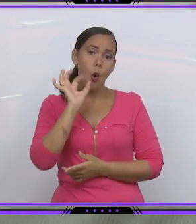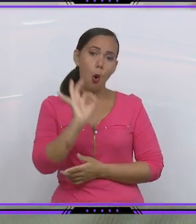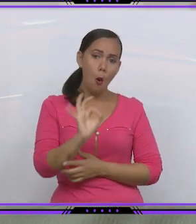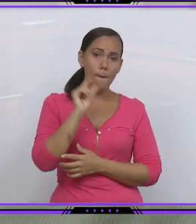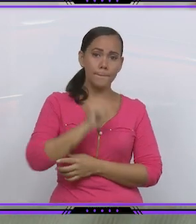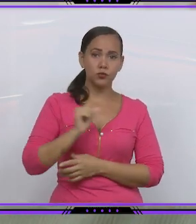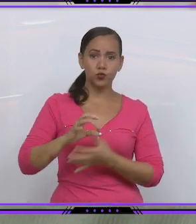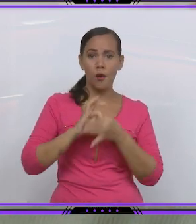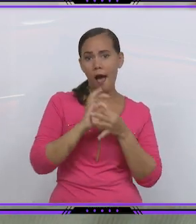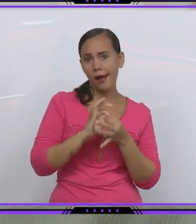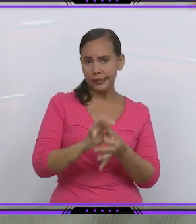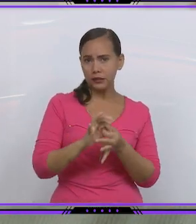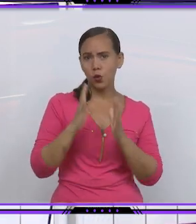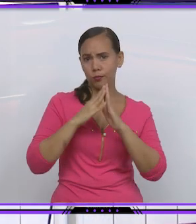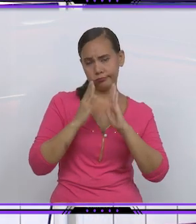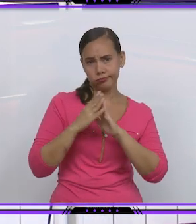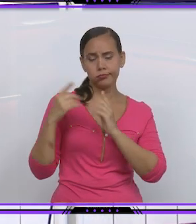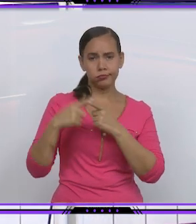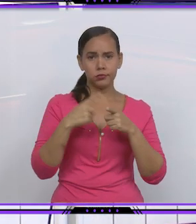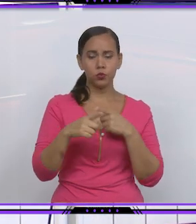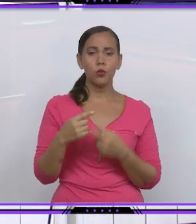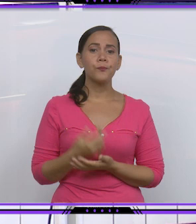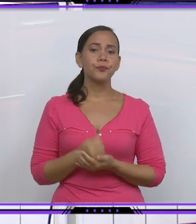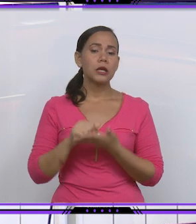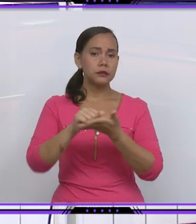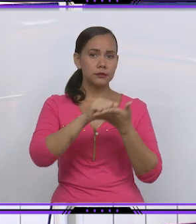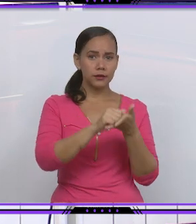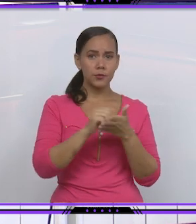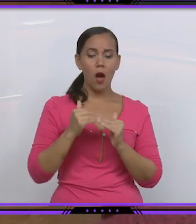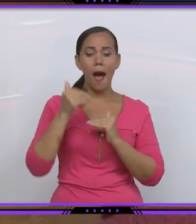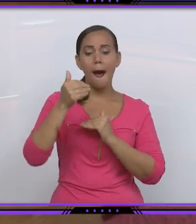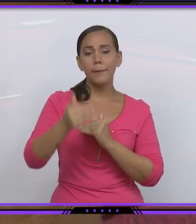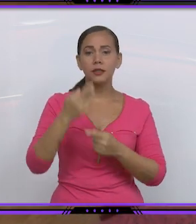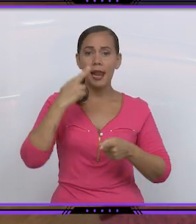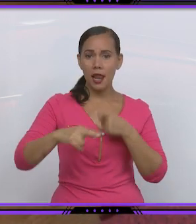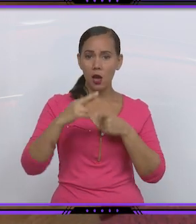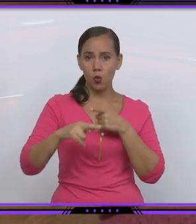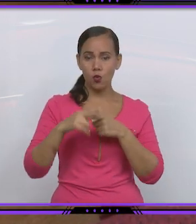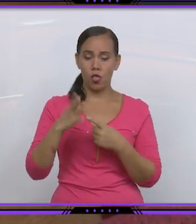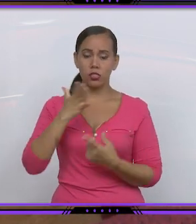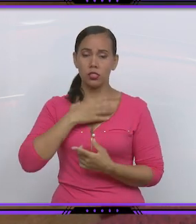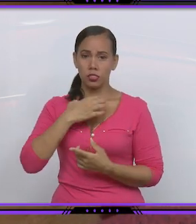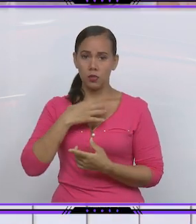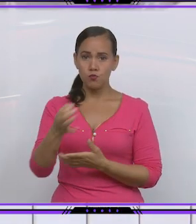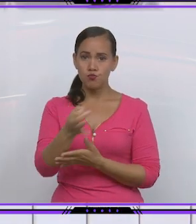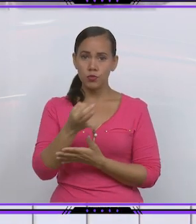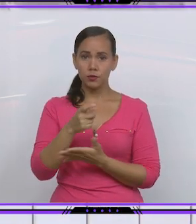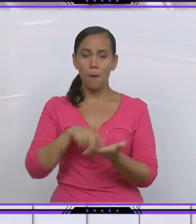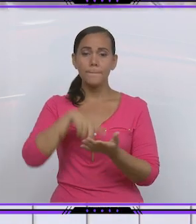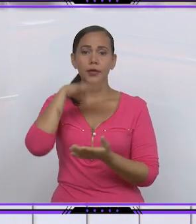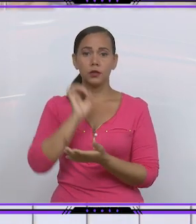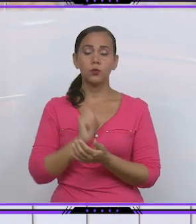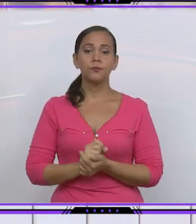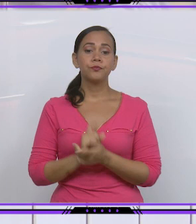el apoyo de los padrinos y avanzan en la creación de bienes y servicios a partir de los recursos endógenos del municipio. En el